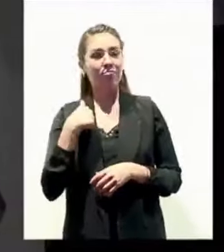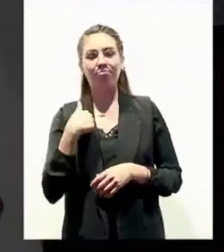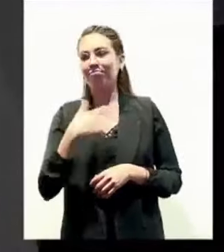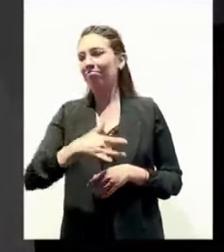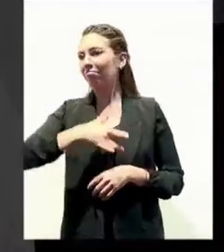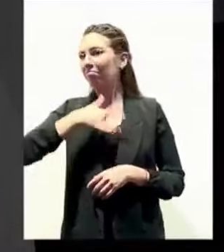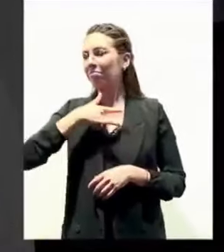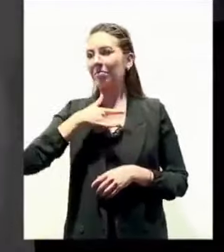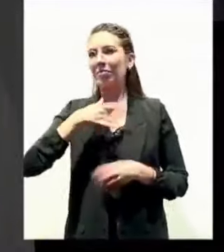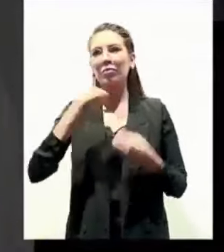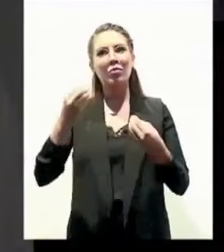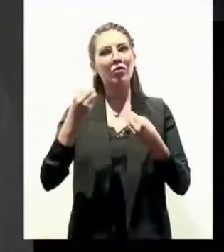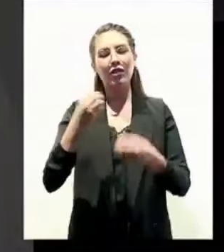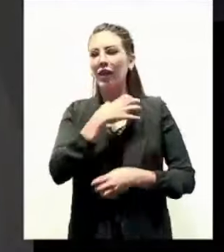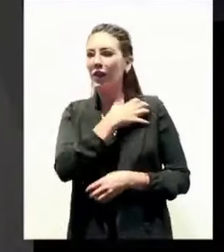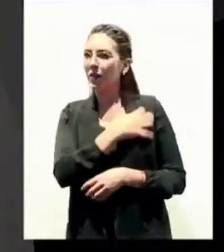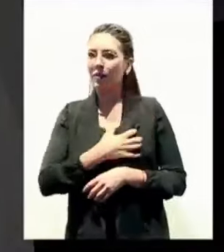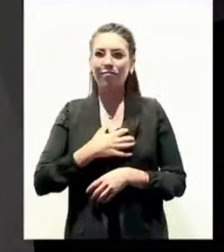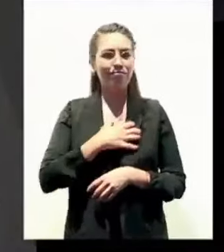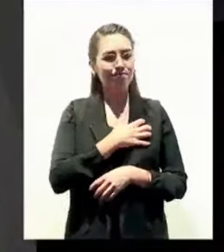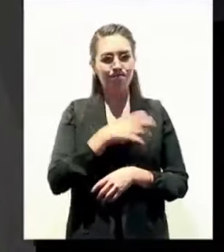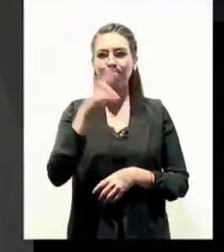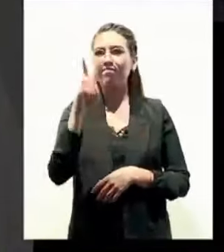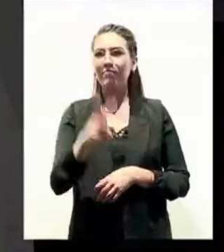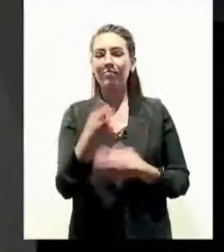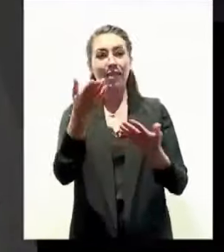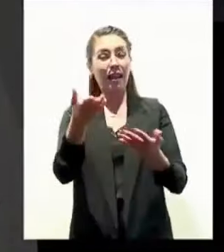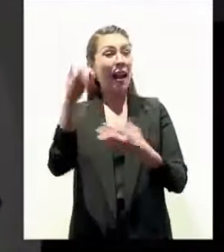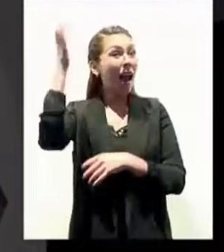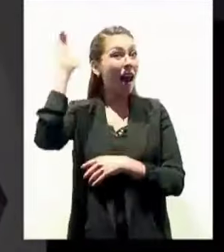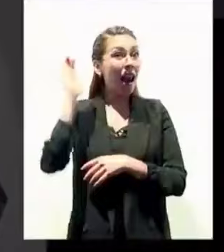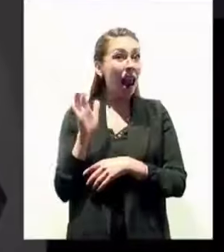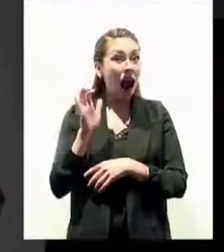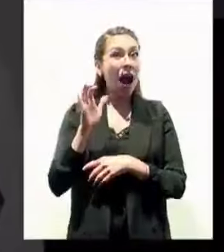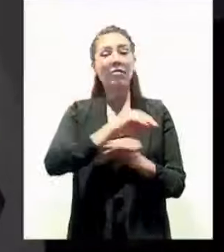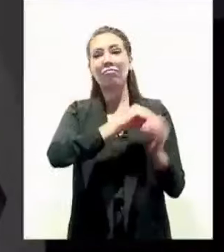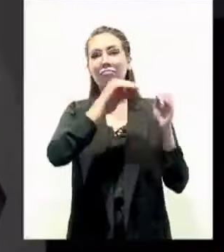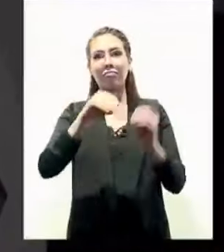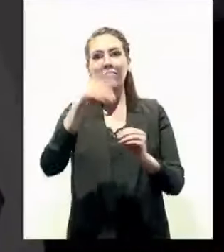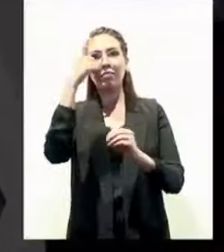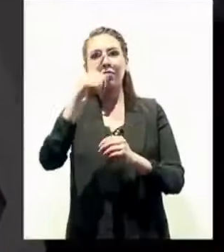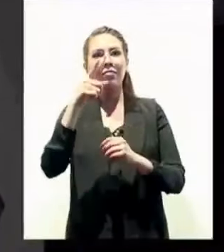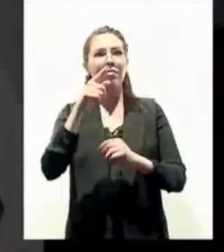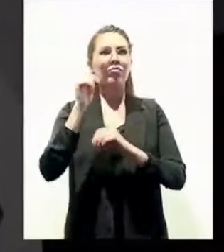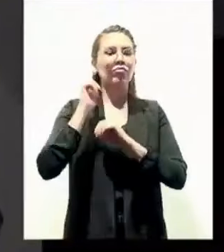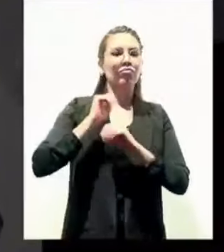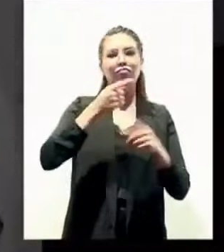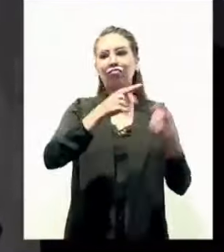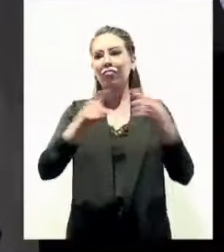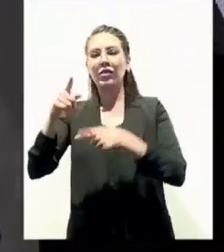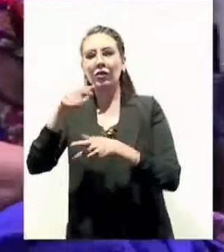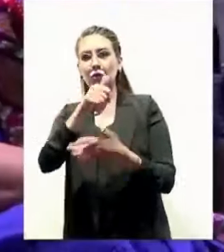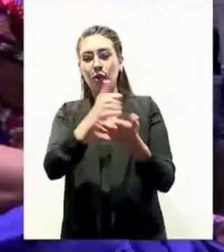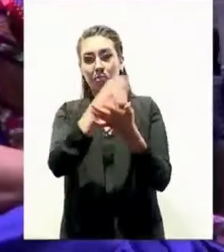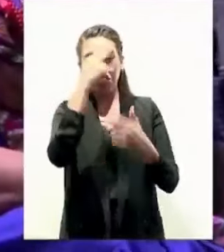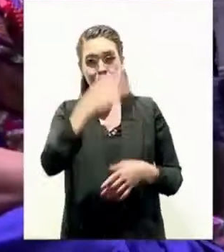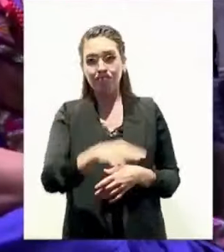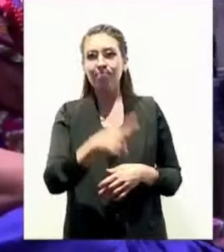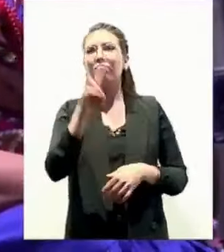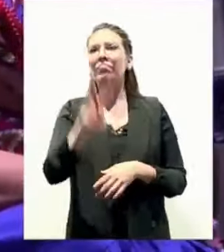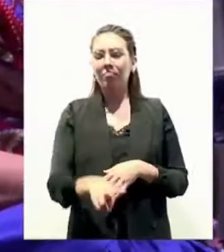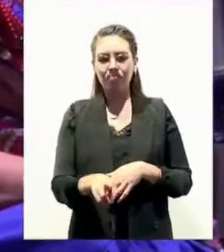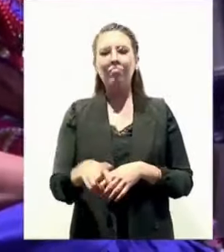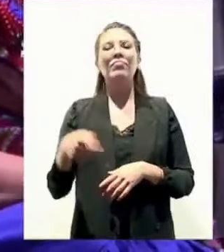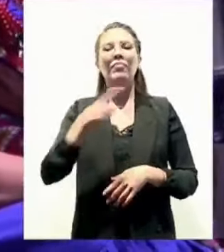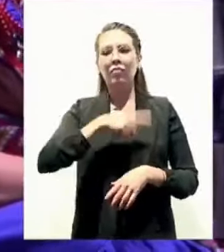de que tú vayas a dirigir la Ciudad de México, Clara. Sé que lo vas a hacer de maravilla, vamos a estar muy orgullosas, orgullosos de